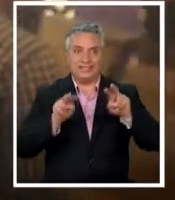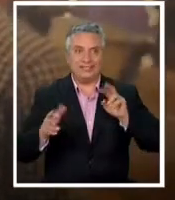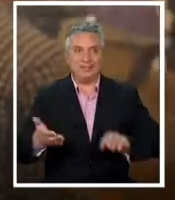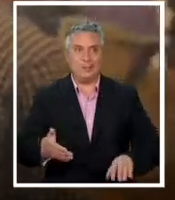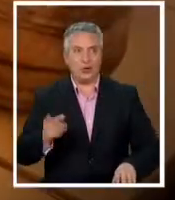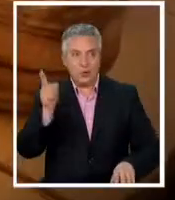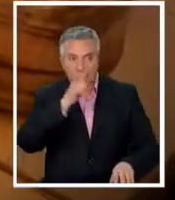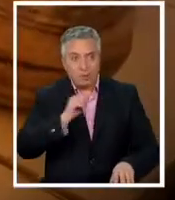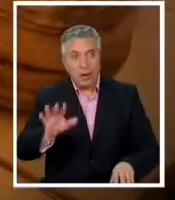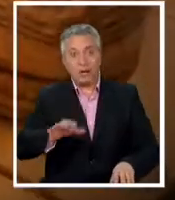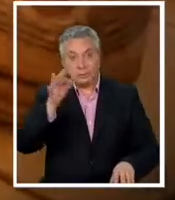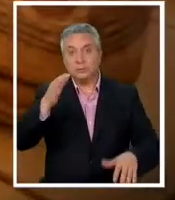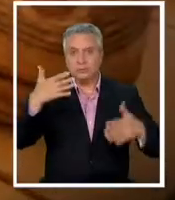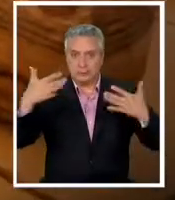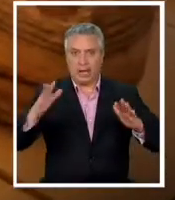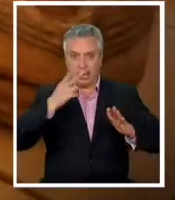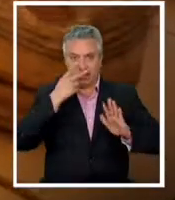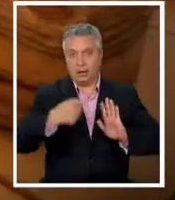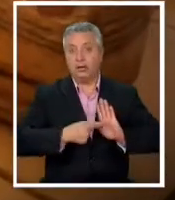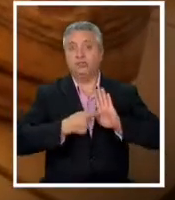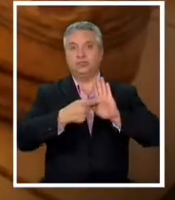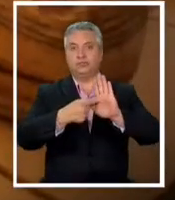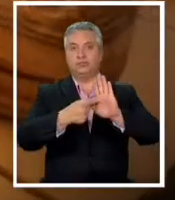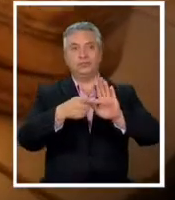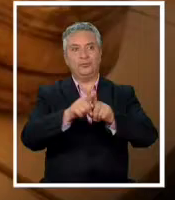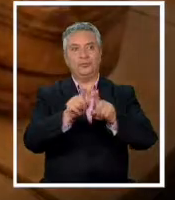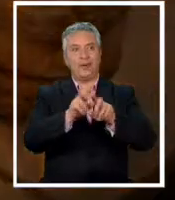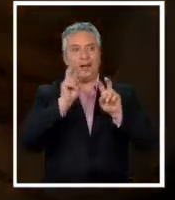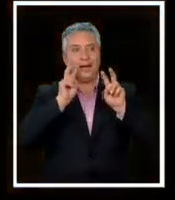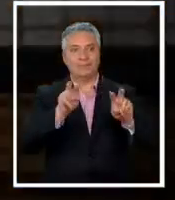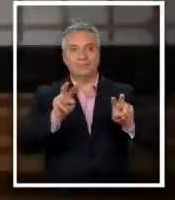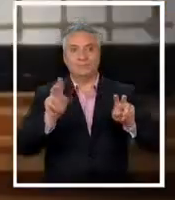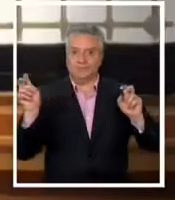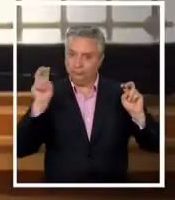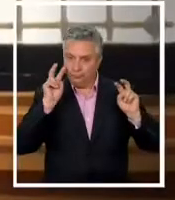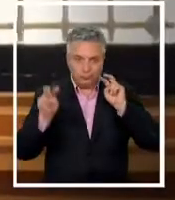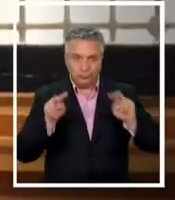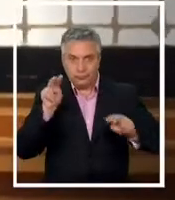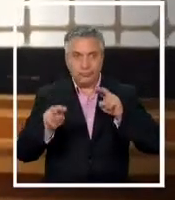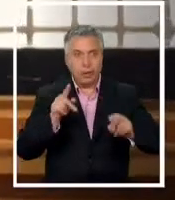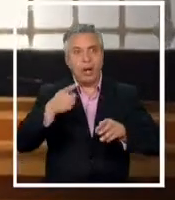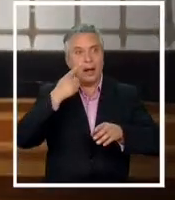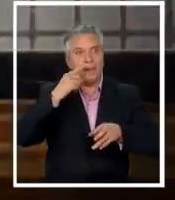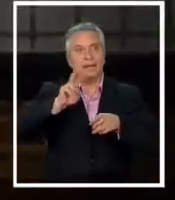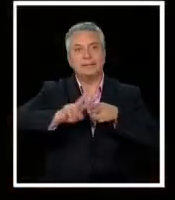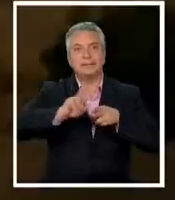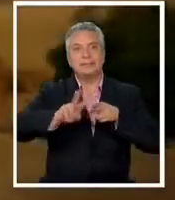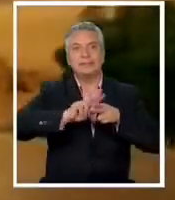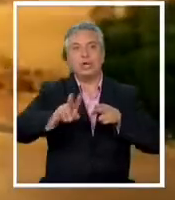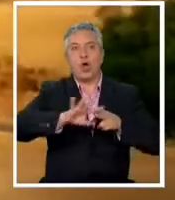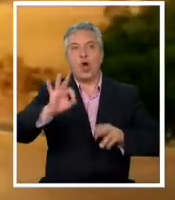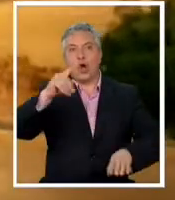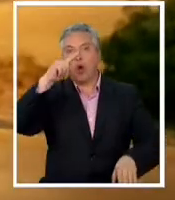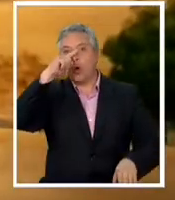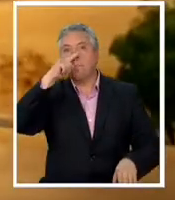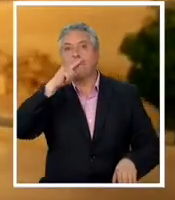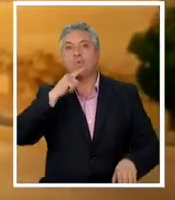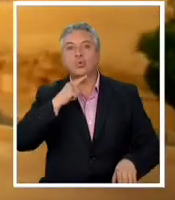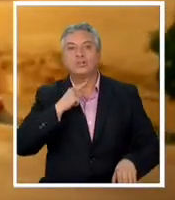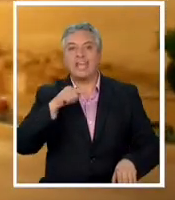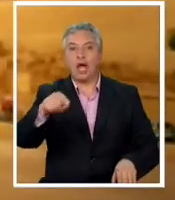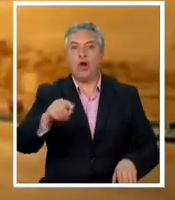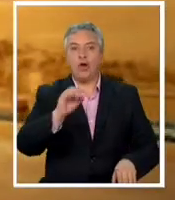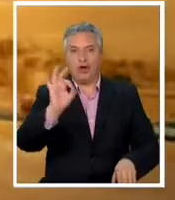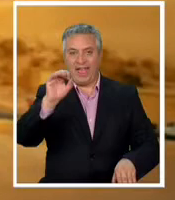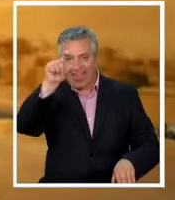hallazgo fueron exhibidos en una exposición improvisada a la espera de que se termine la construcción del Gran Museo Egipcio que estará ubicado